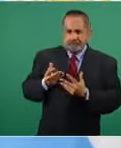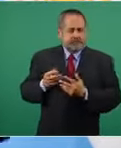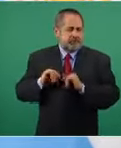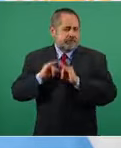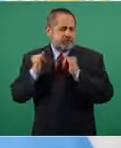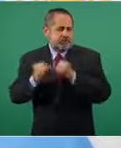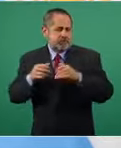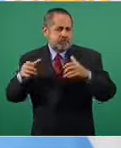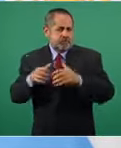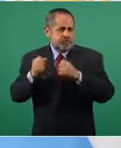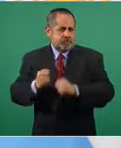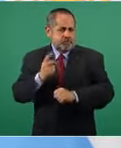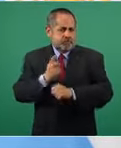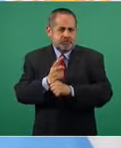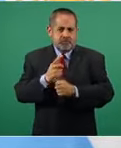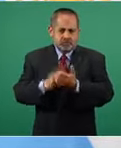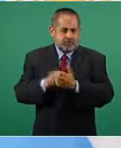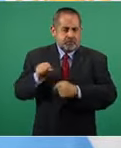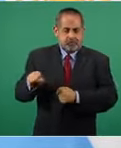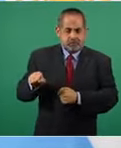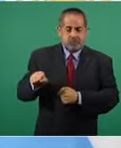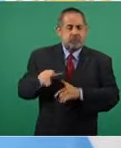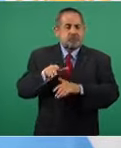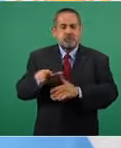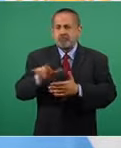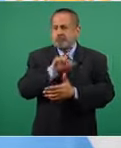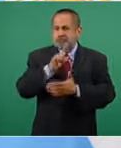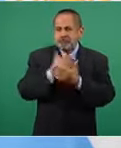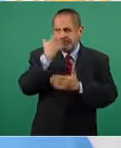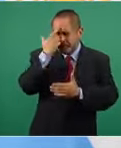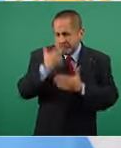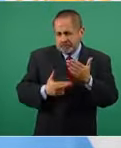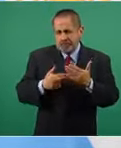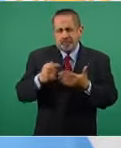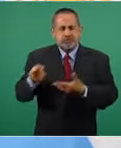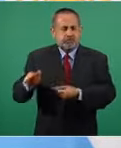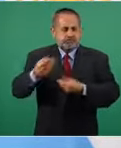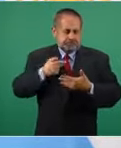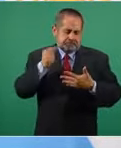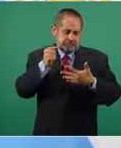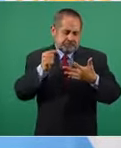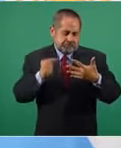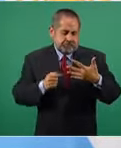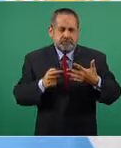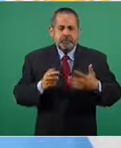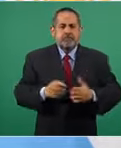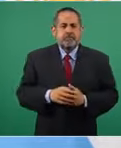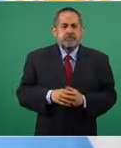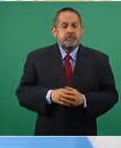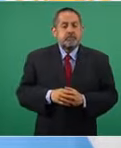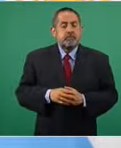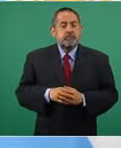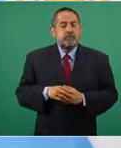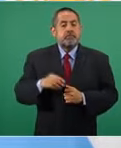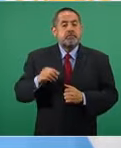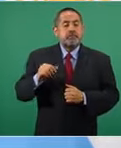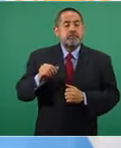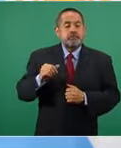en lo que tiene que ver con delitos que se cometen, en la mañana,